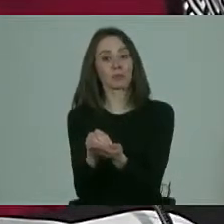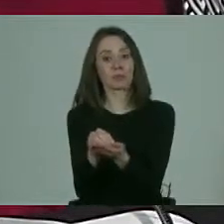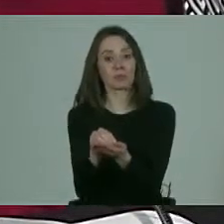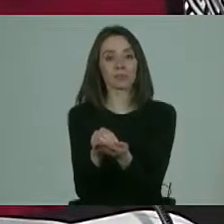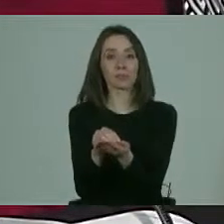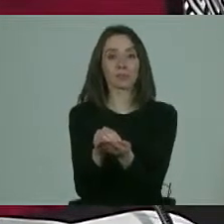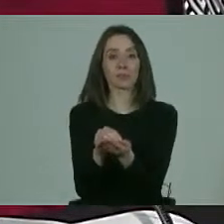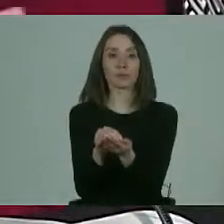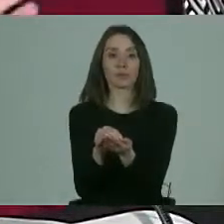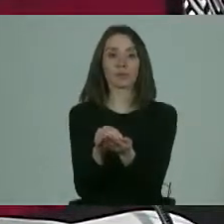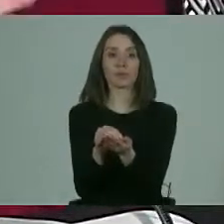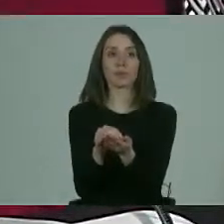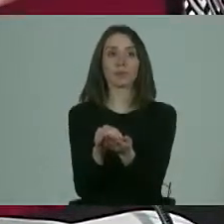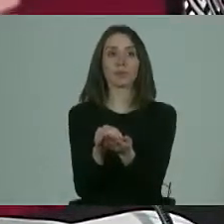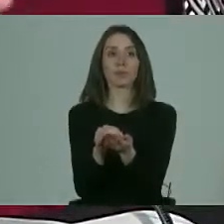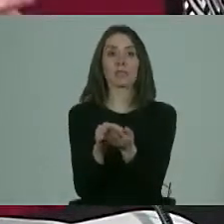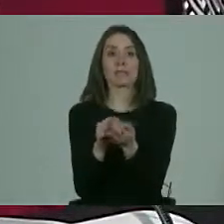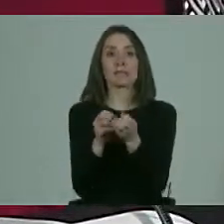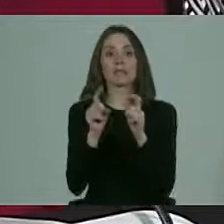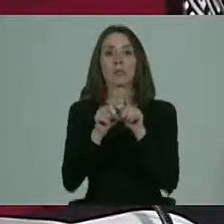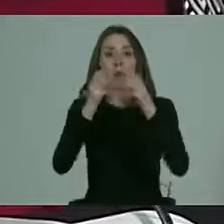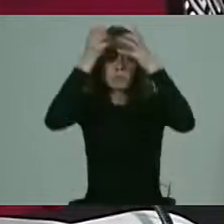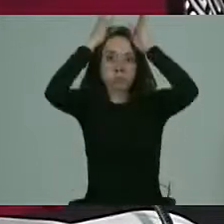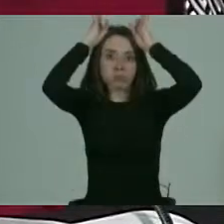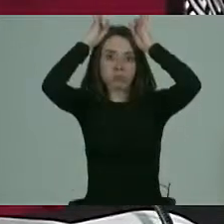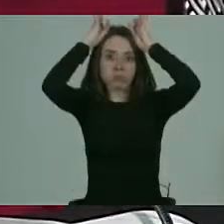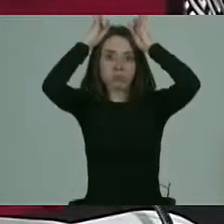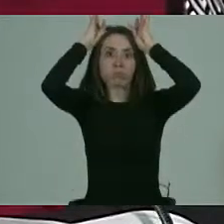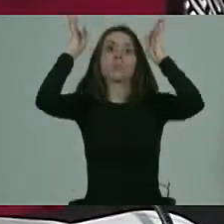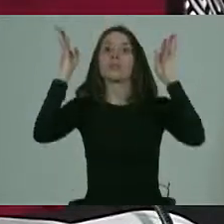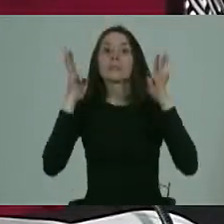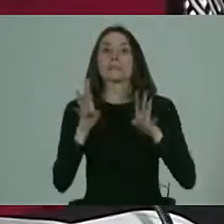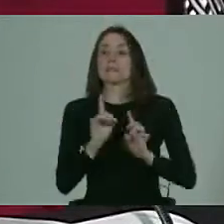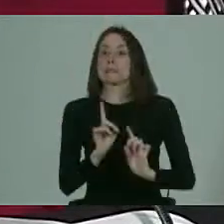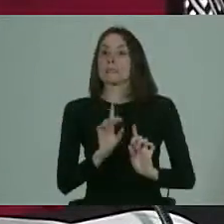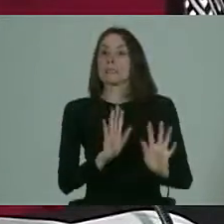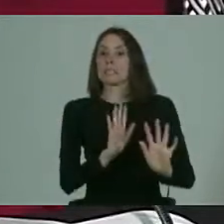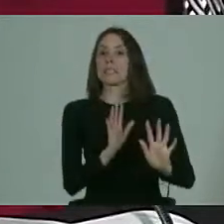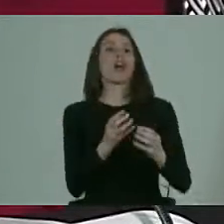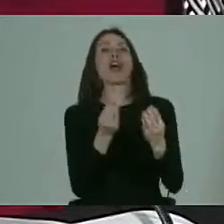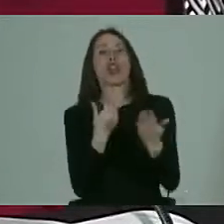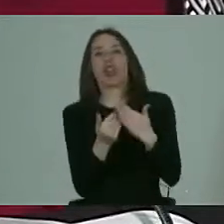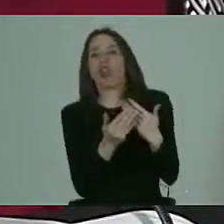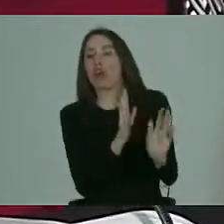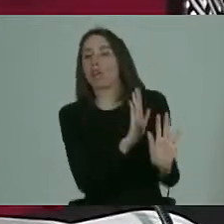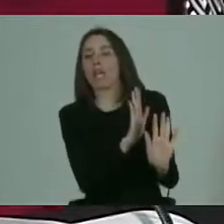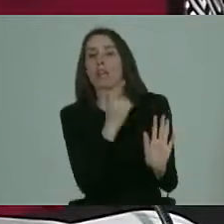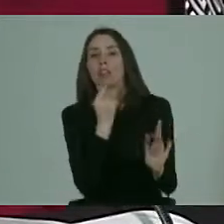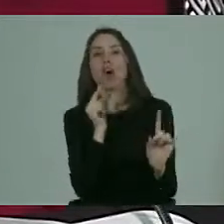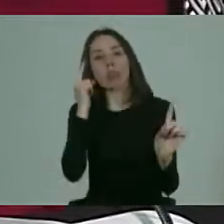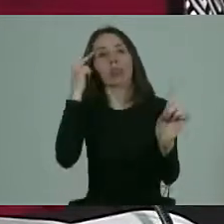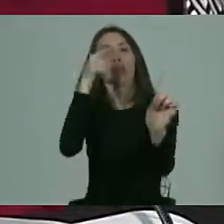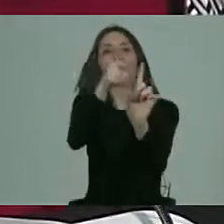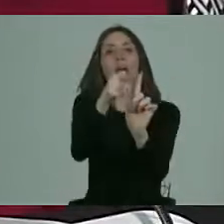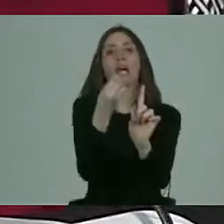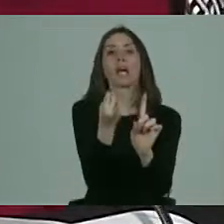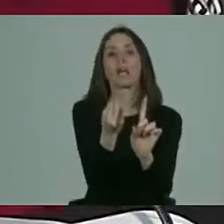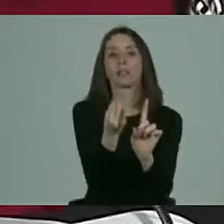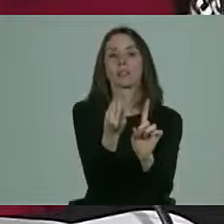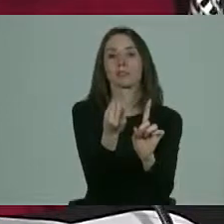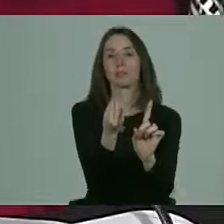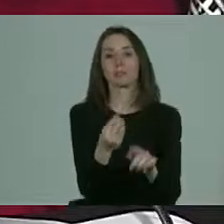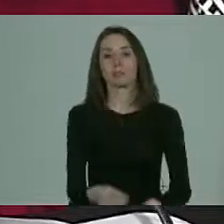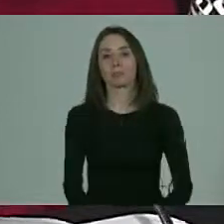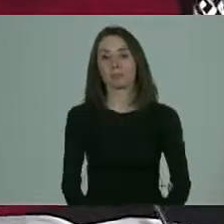el fondo como que para los pelos o genera bastante alboroto, porque en el fondo ¿a dónde queremos llegar? y yo creo